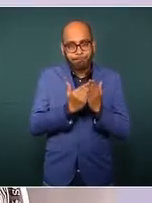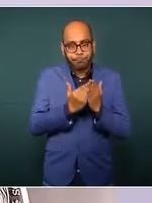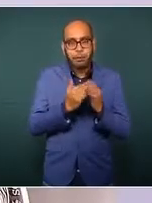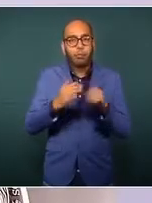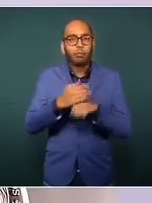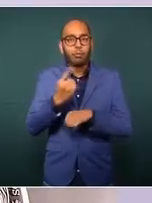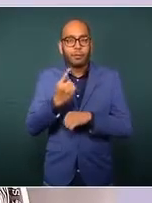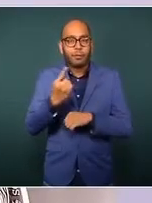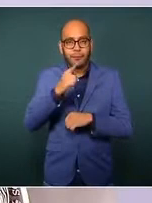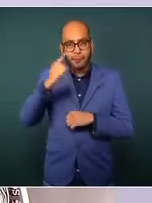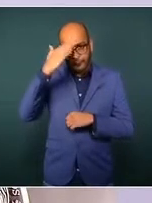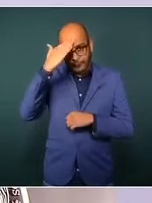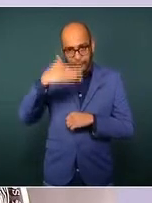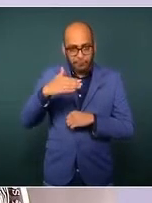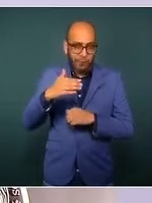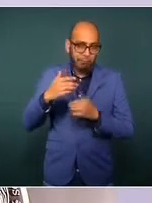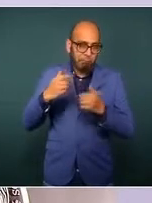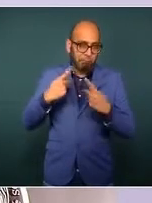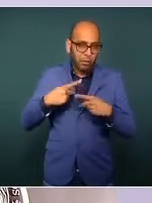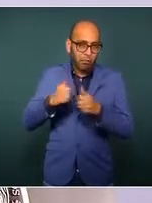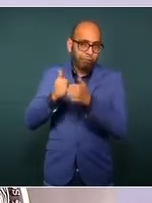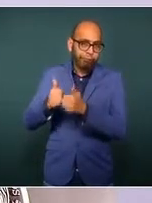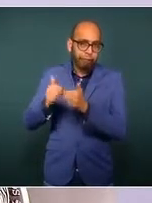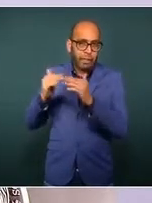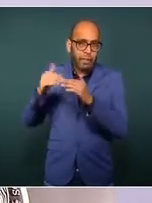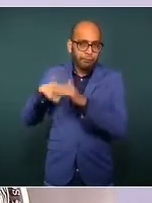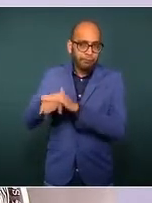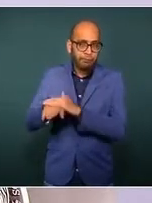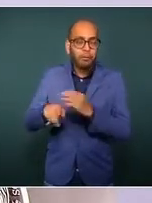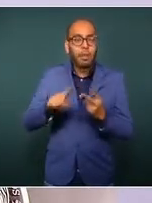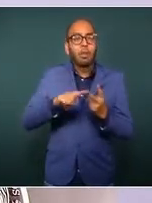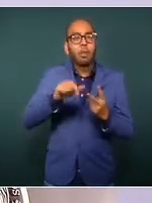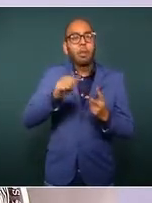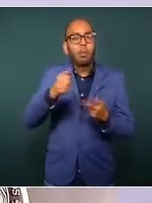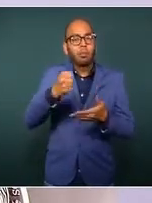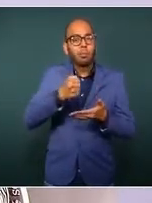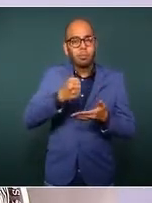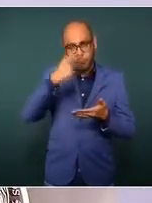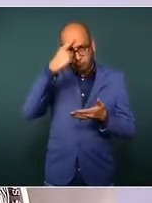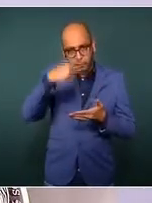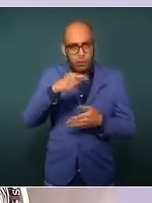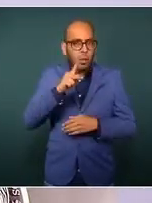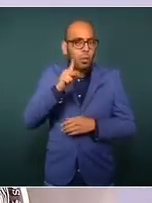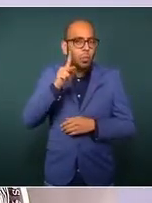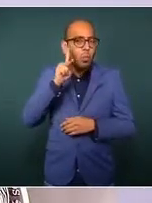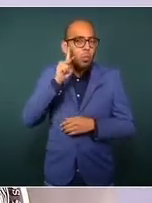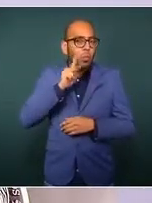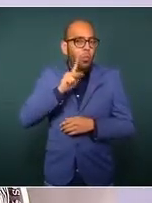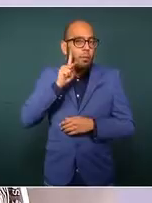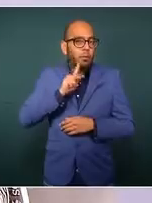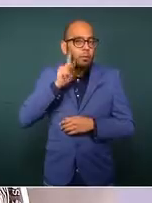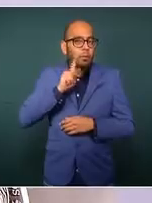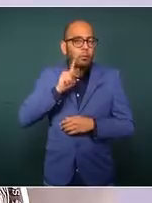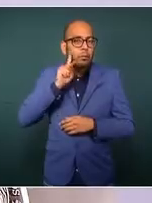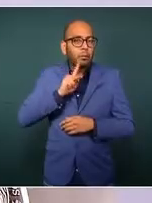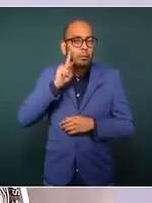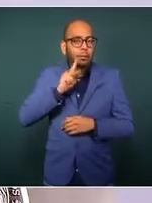el recurso que se requiere para el tema de las pruebas por razones de la